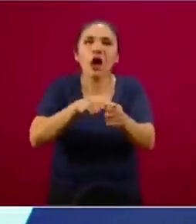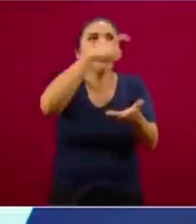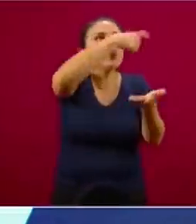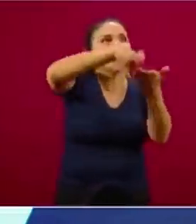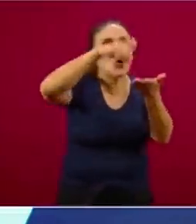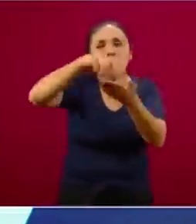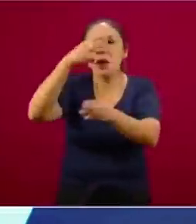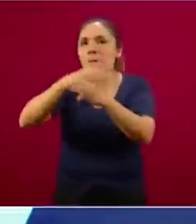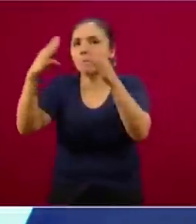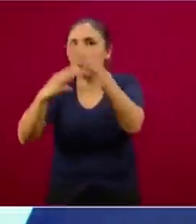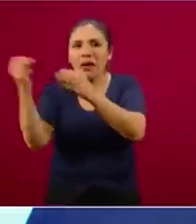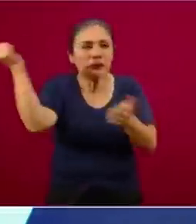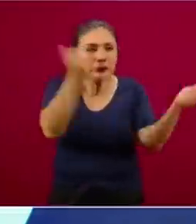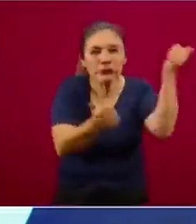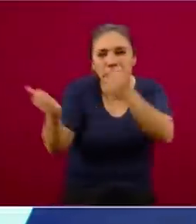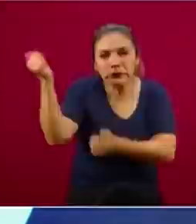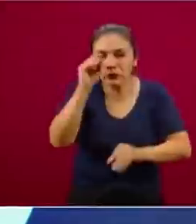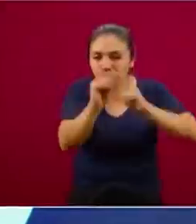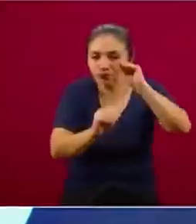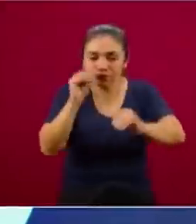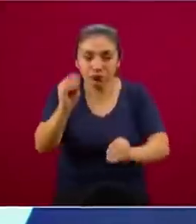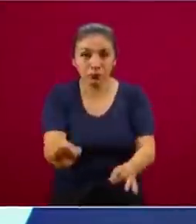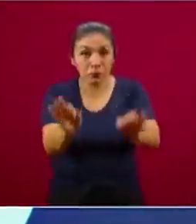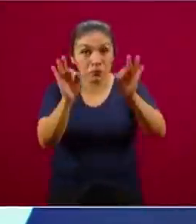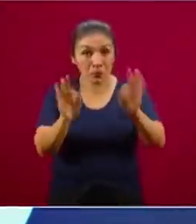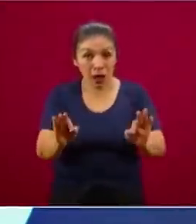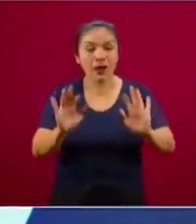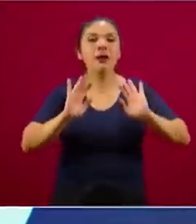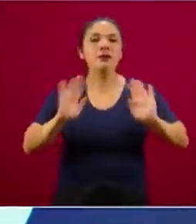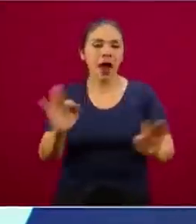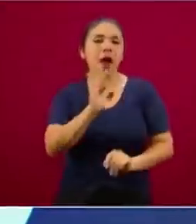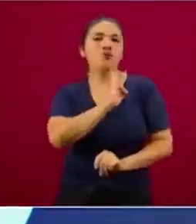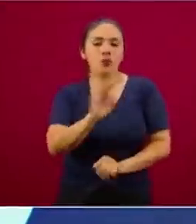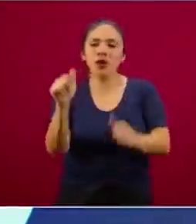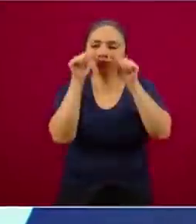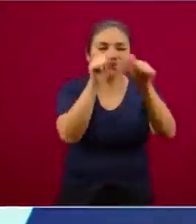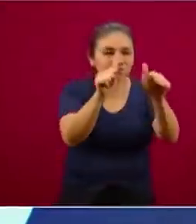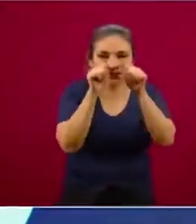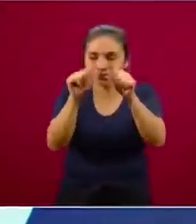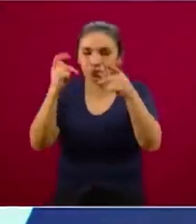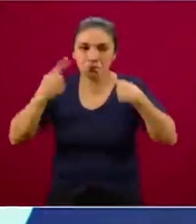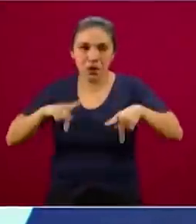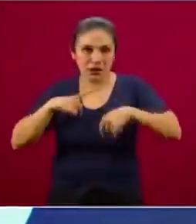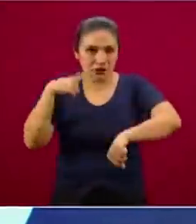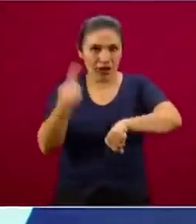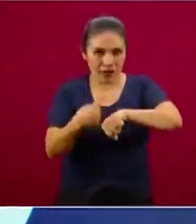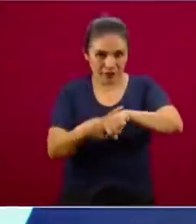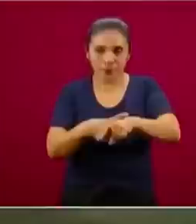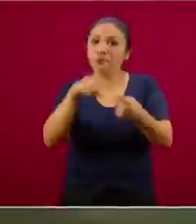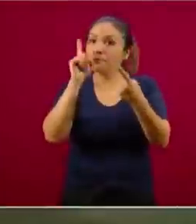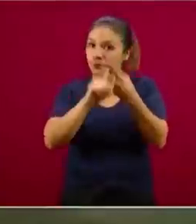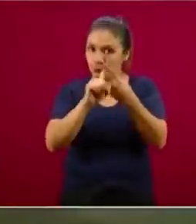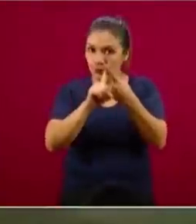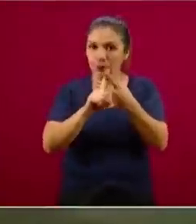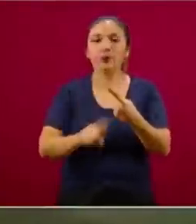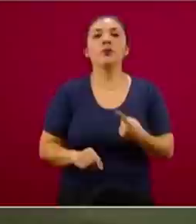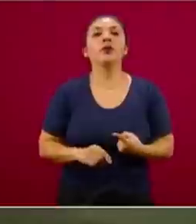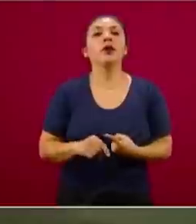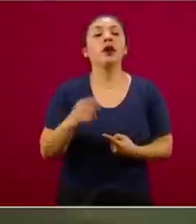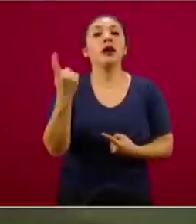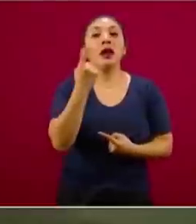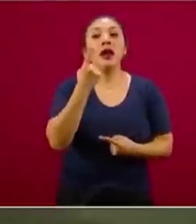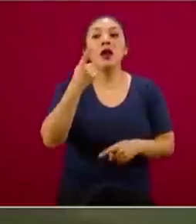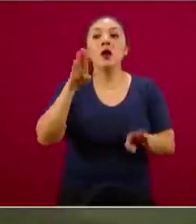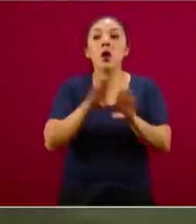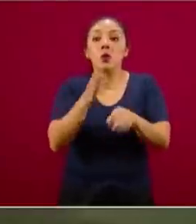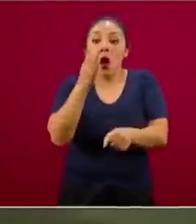insumos y equipos y se pueda satisfacer las necesidades de atención. Objetivo uno, que en lugar de que